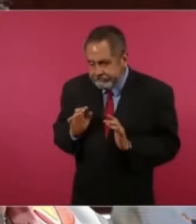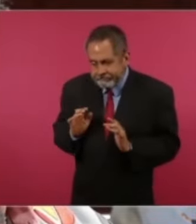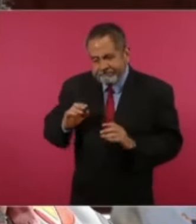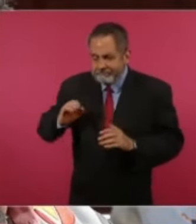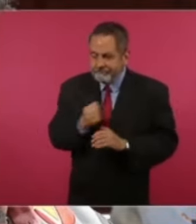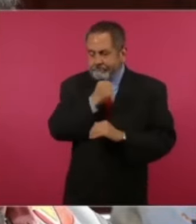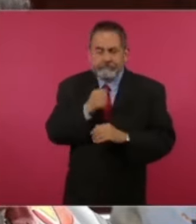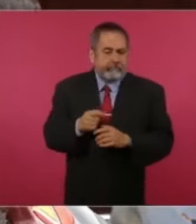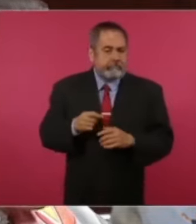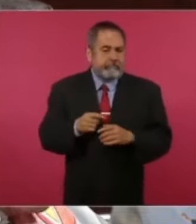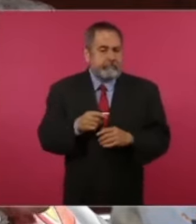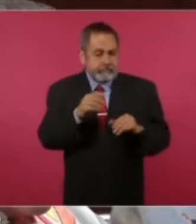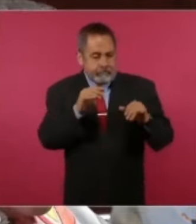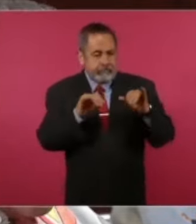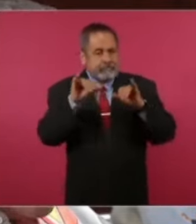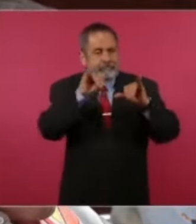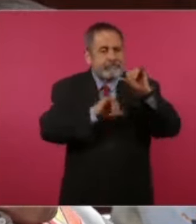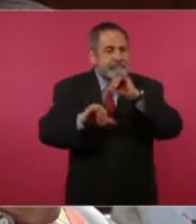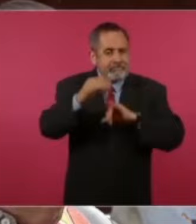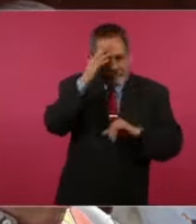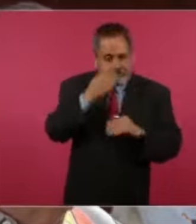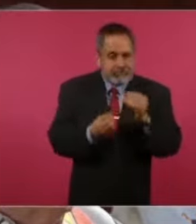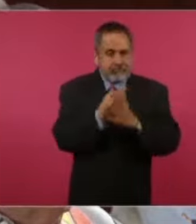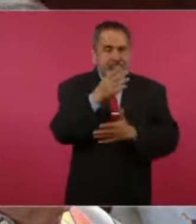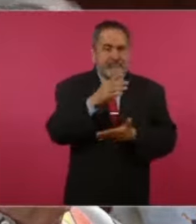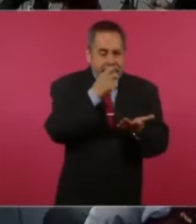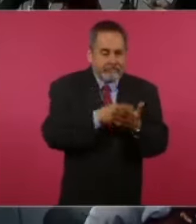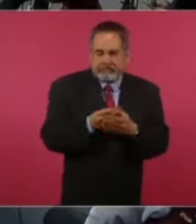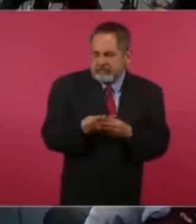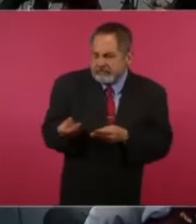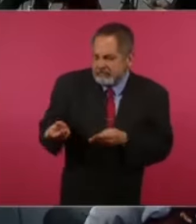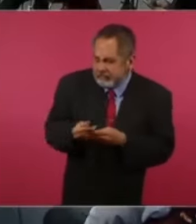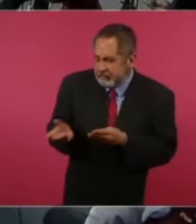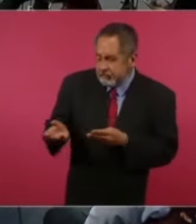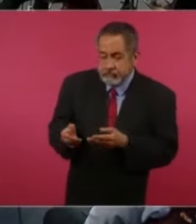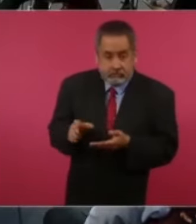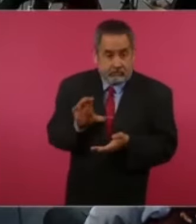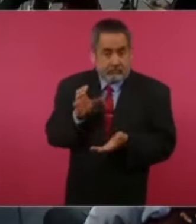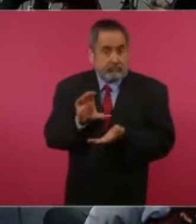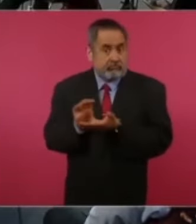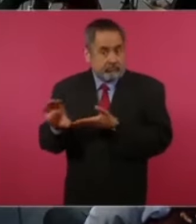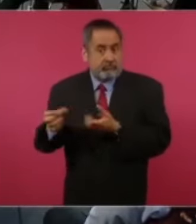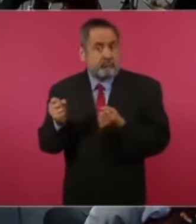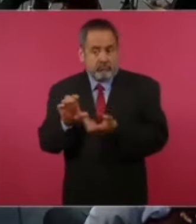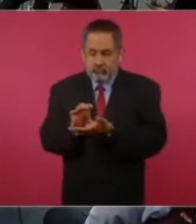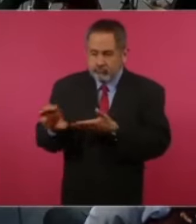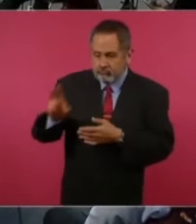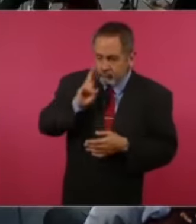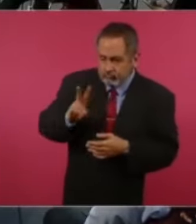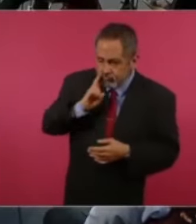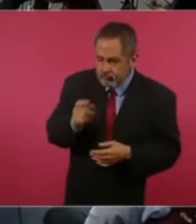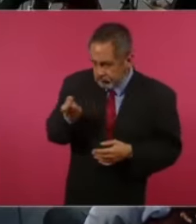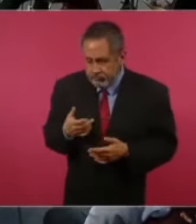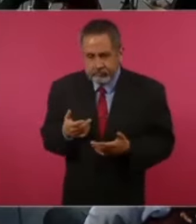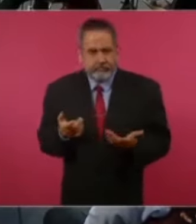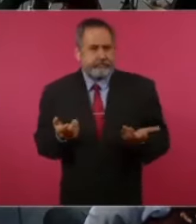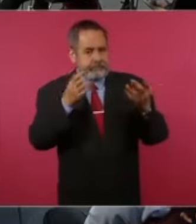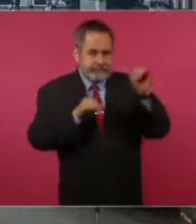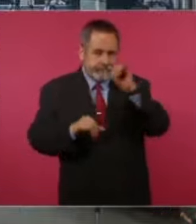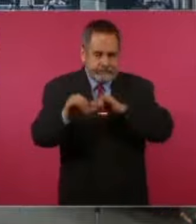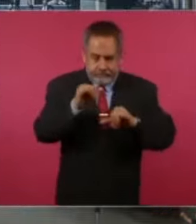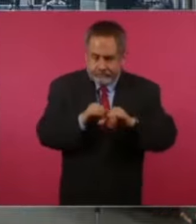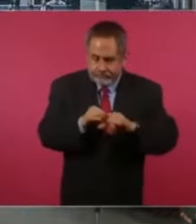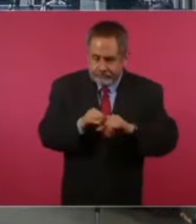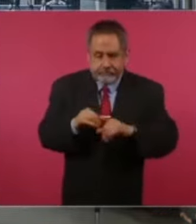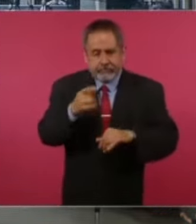puede tener la tranquilidad de que ahora sí se puede quedar en México. Yo estoy seguro que si ella desearía regresar a Canadá después de todas las declaraciones que dijo, capaz,